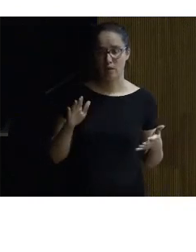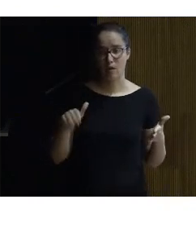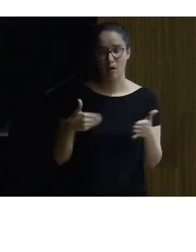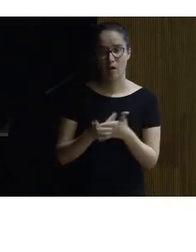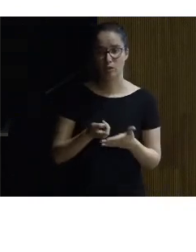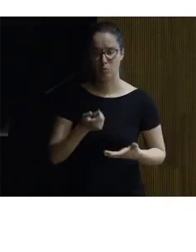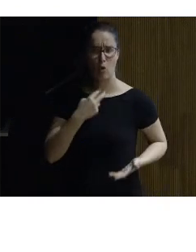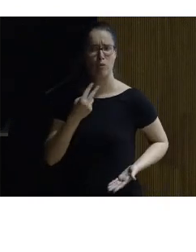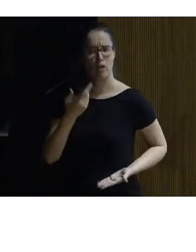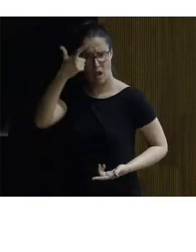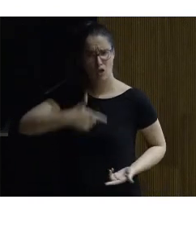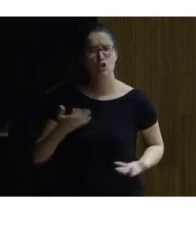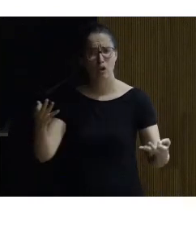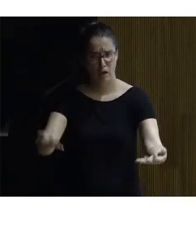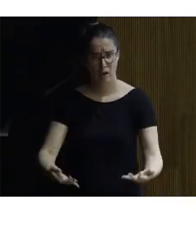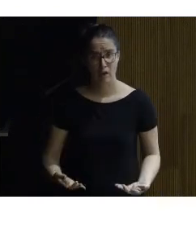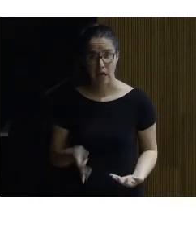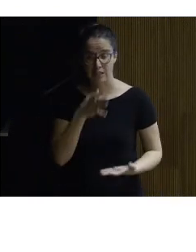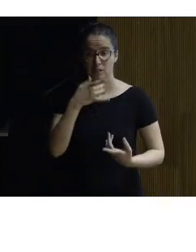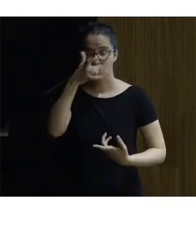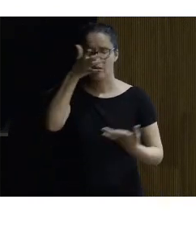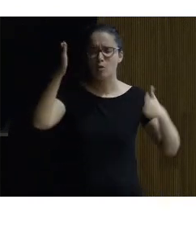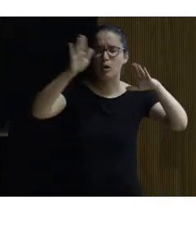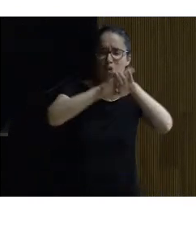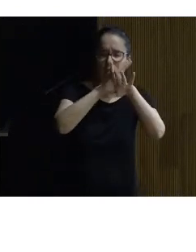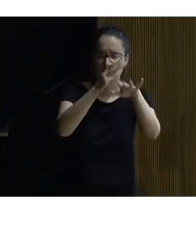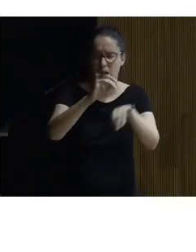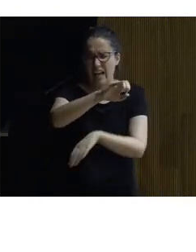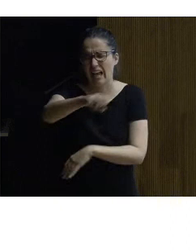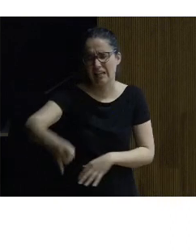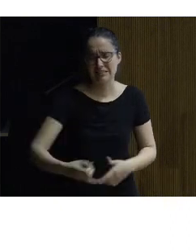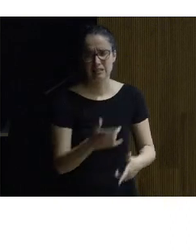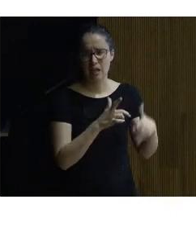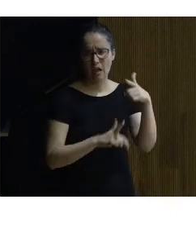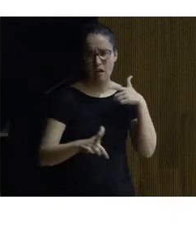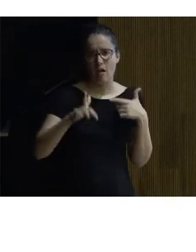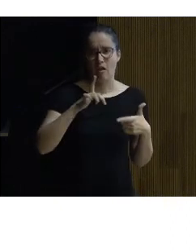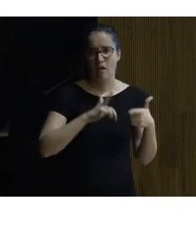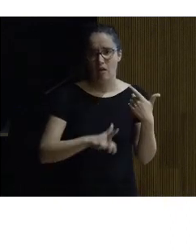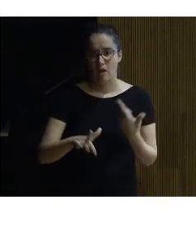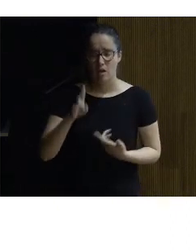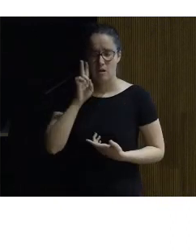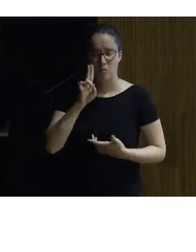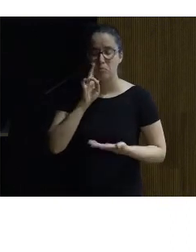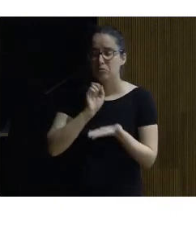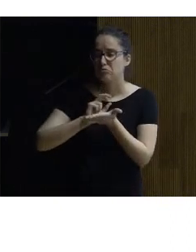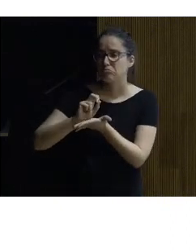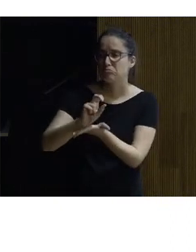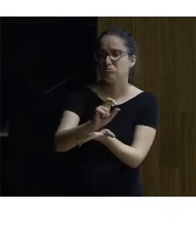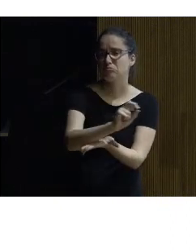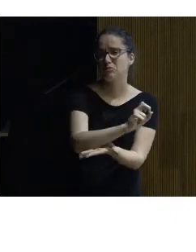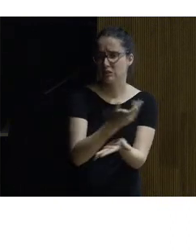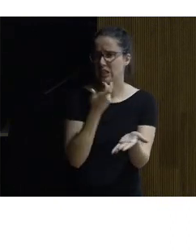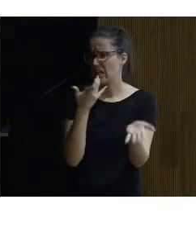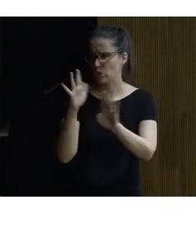levantado un poco la voz yo llegué a esta población por la noche casado de viaje y dimos una vuelta ya había